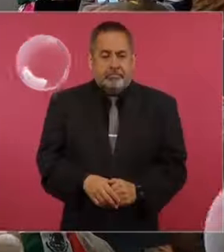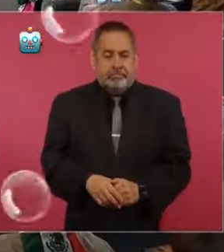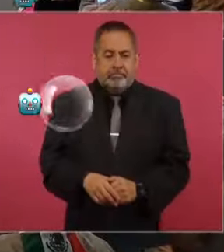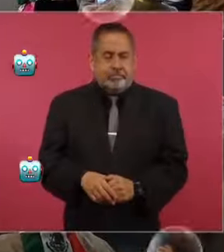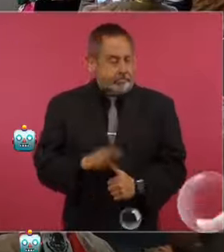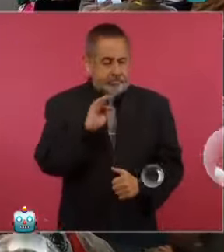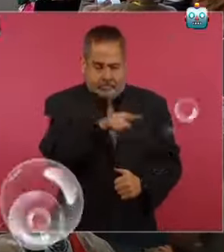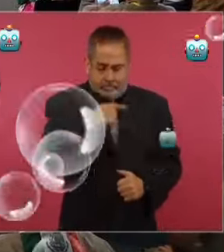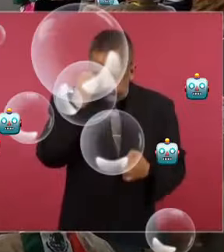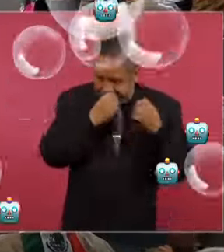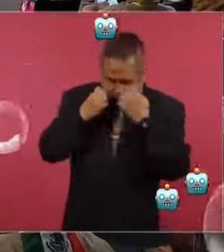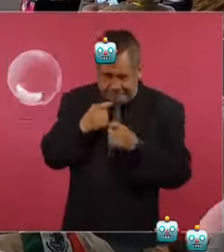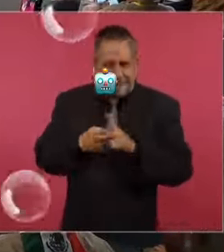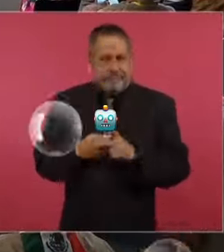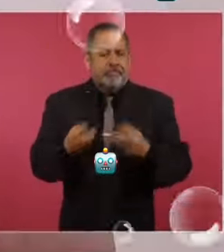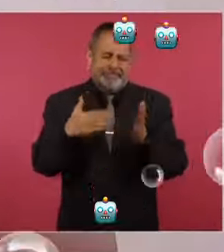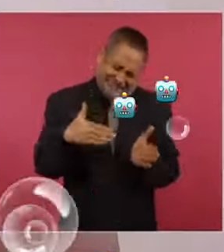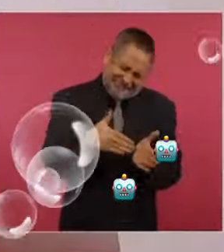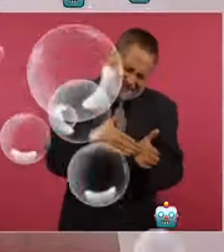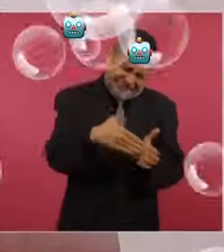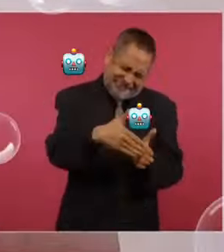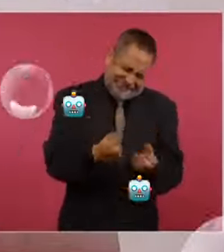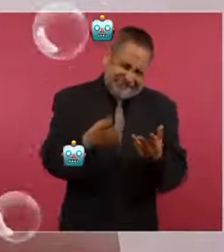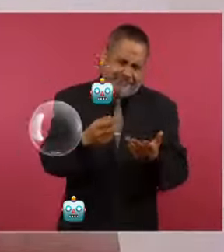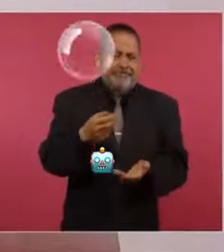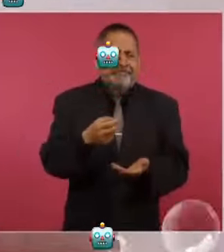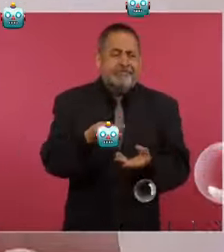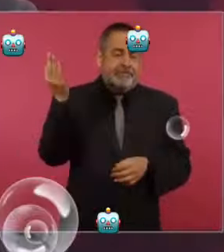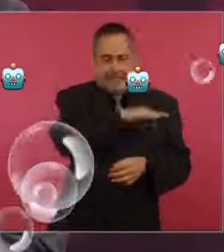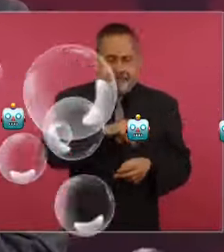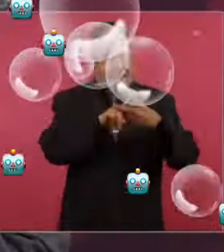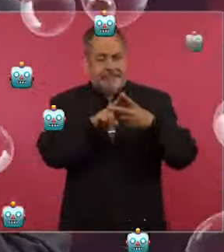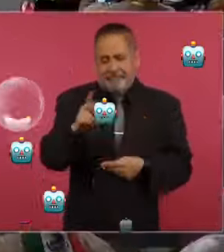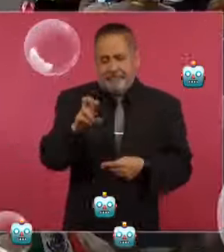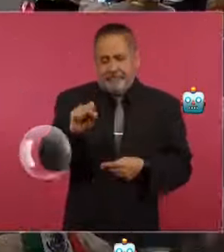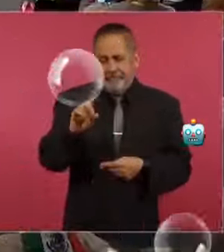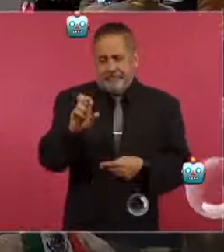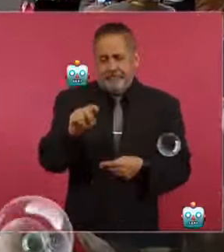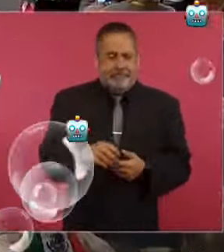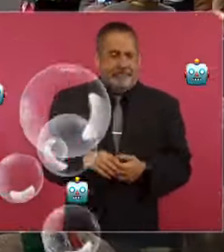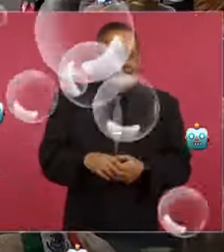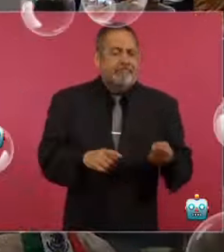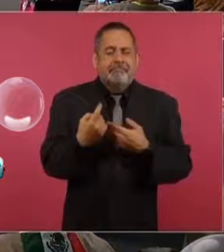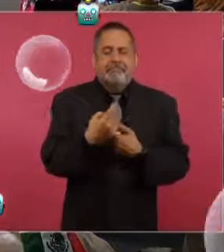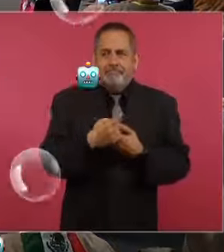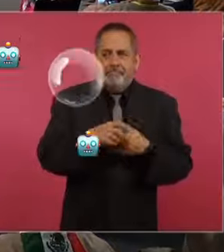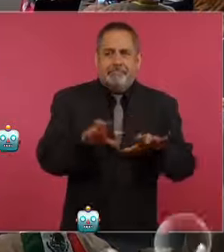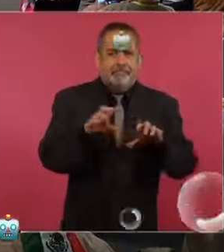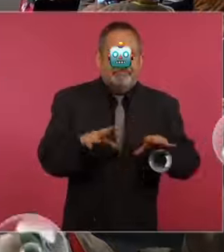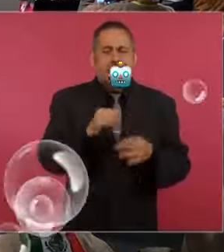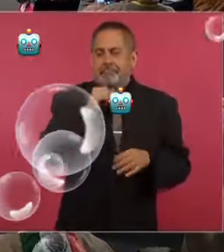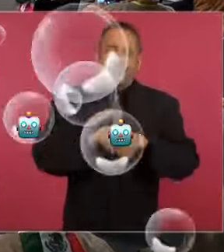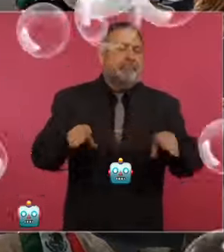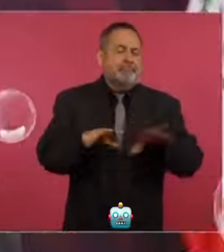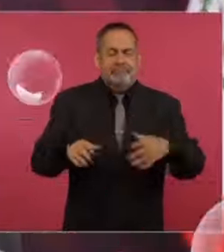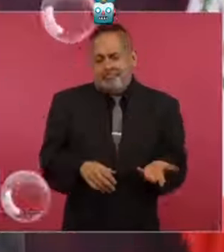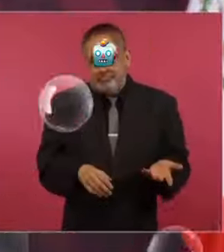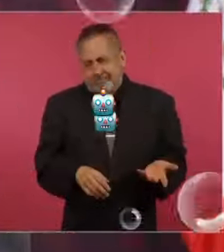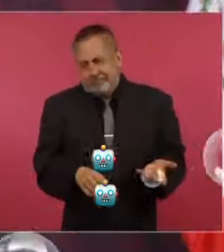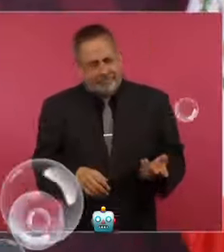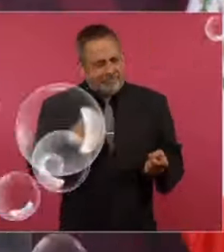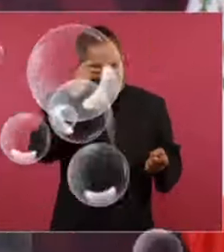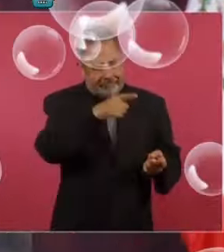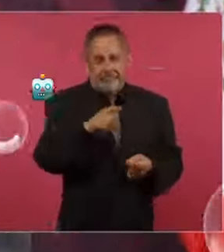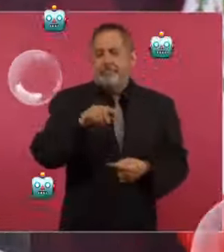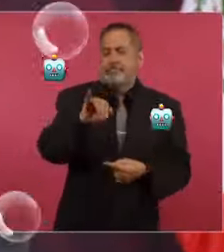una evaluación de cuántos millones de mensajes con robots automatizados. La llamada